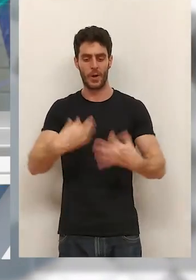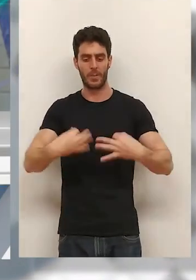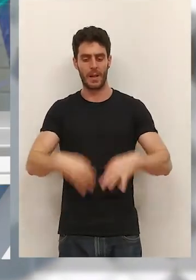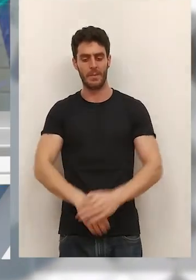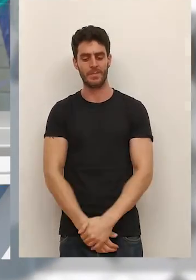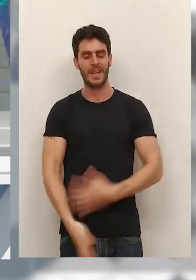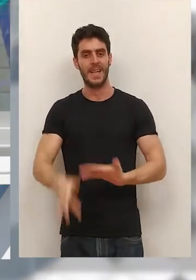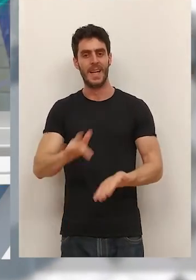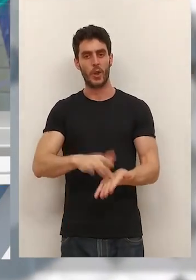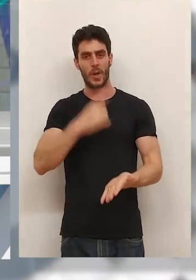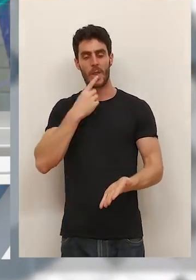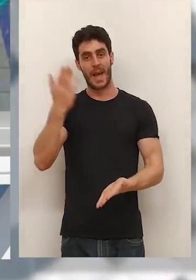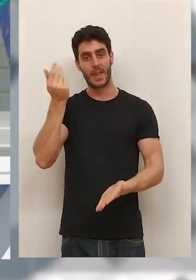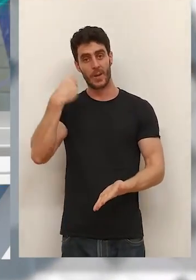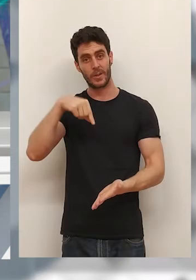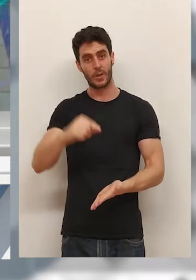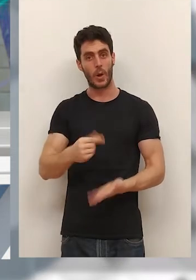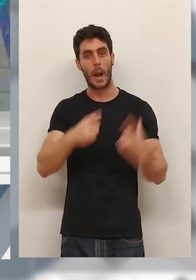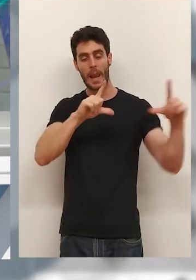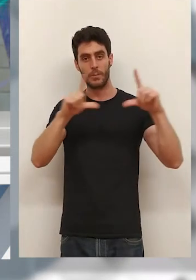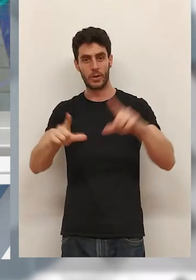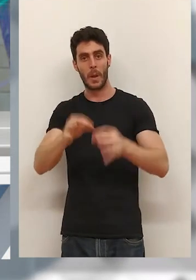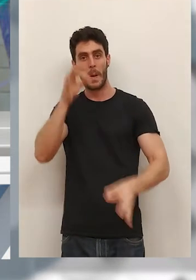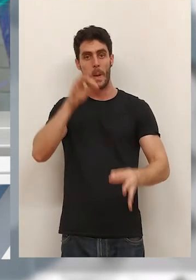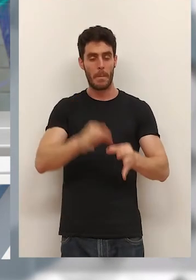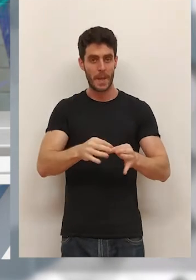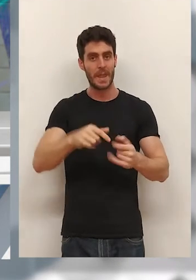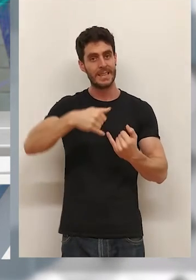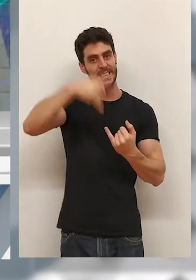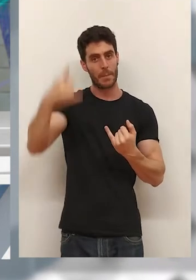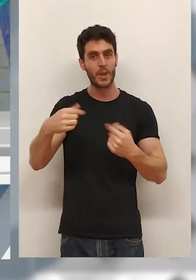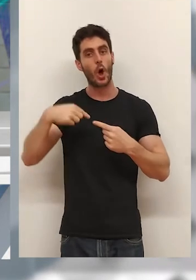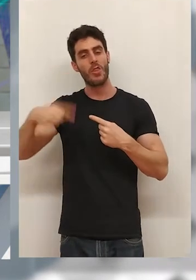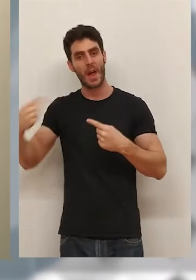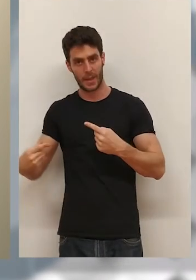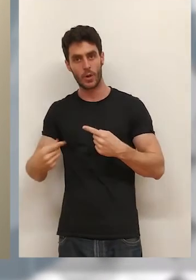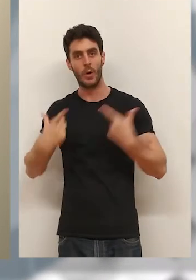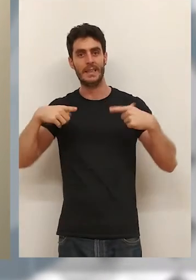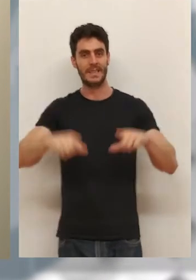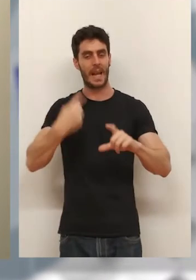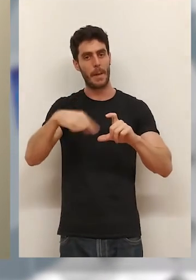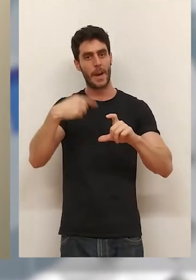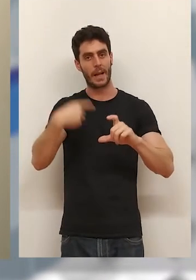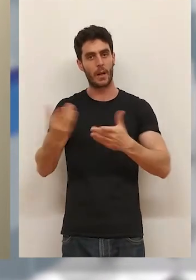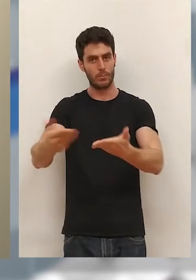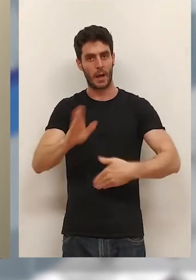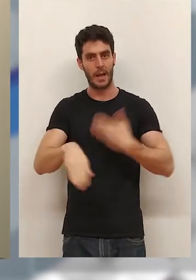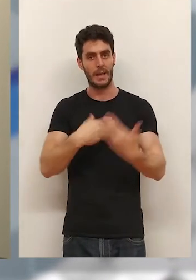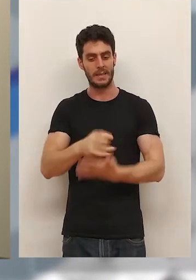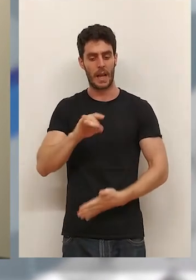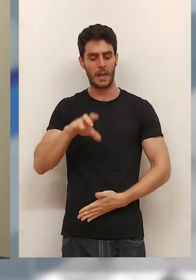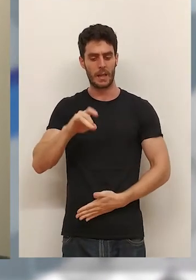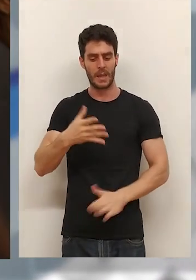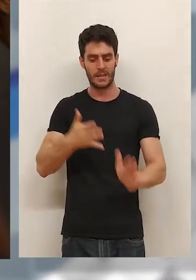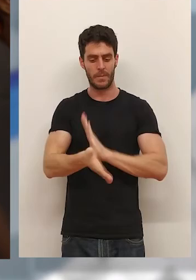Y antes de despedirnos, les vamos a acercar la exposición Viz, Sarmiento y Zarcillo, que acoge la Sala Ibercaja de San Antón hasta el próximo día 15. Se